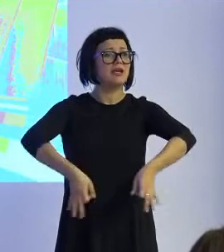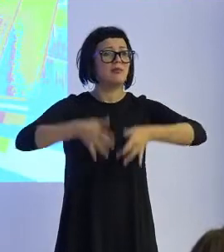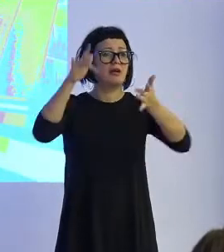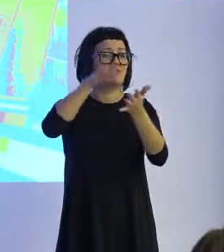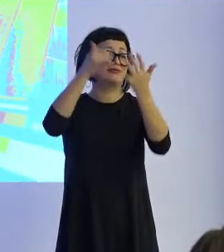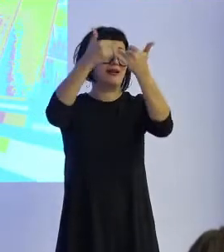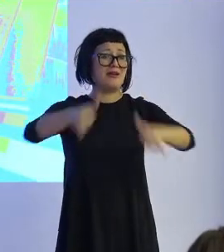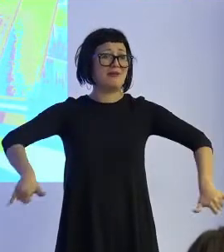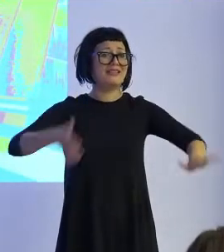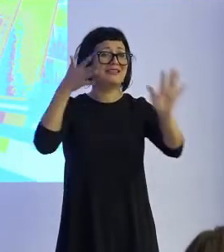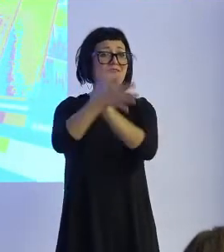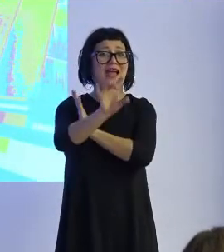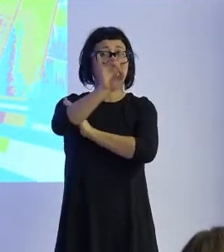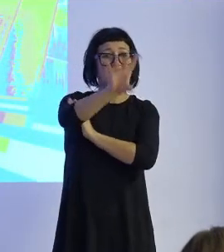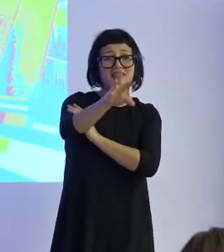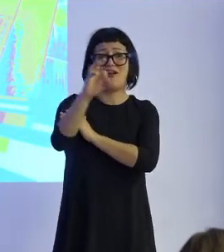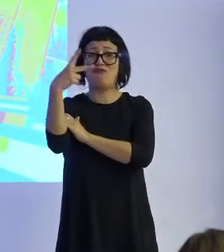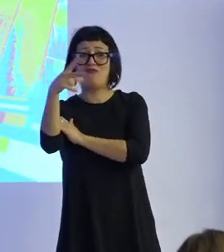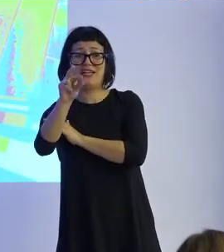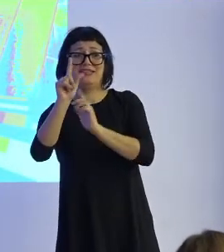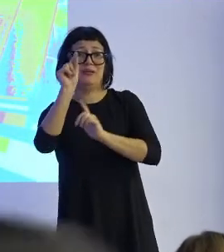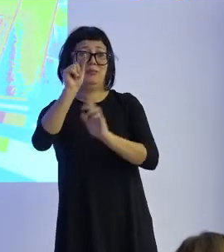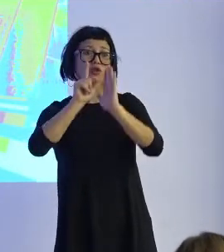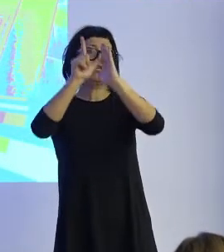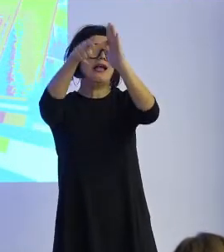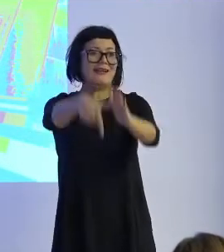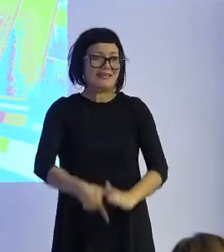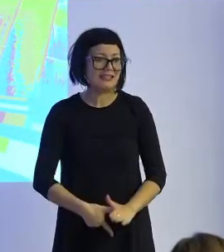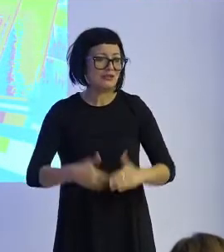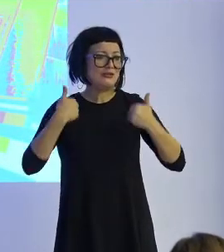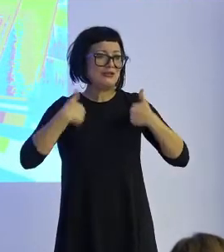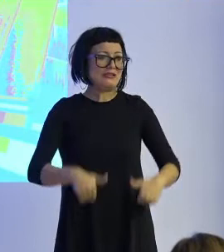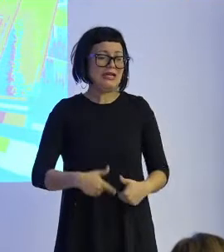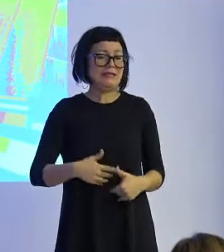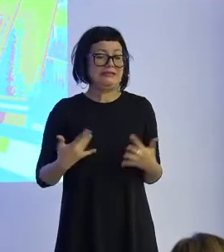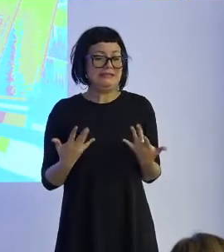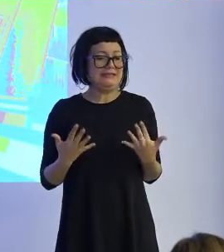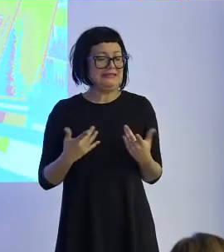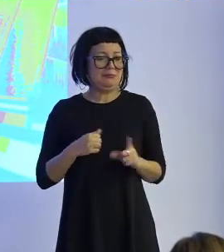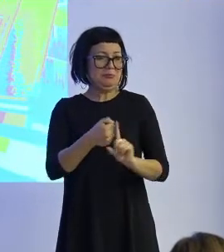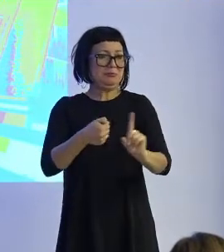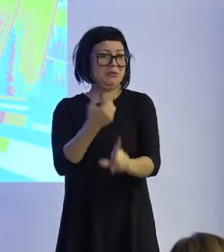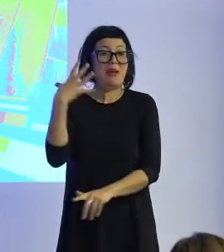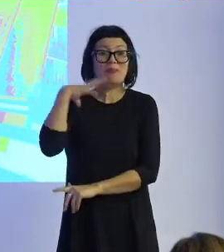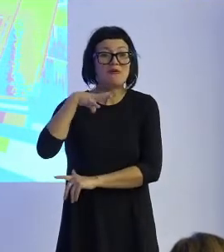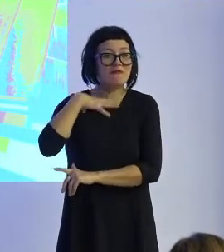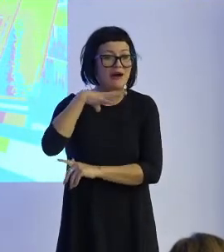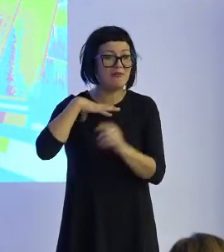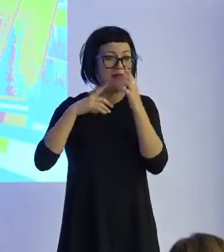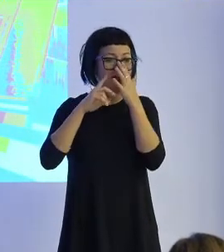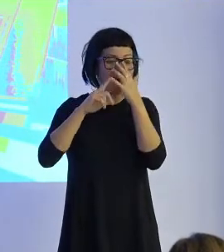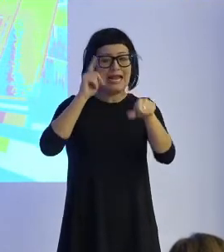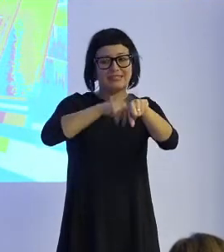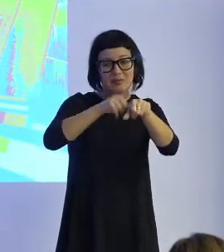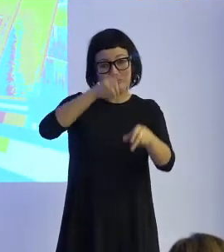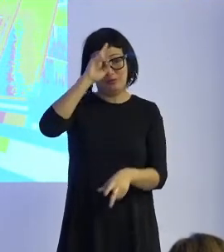vamos ya con 15-20 minutos de retraso y me están ya metiendo prisa para que, por favor, respetemos los